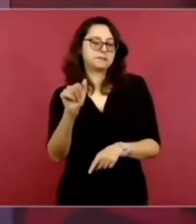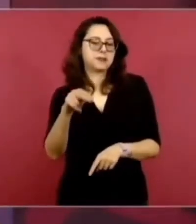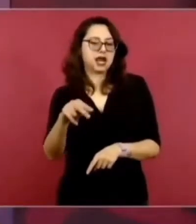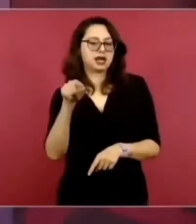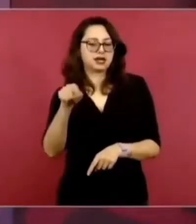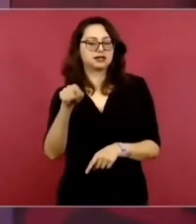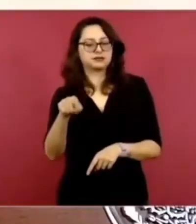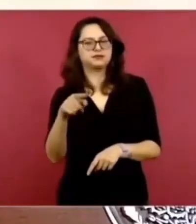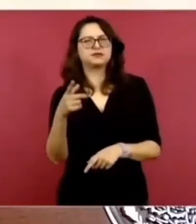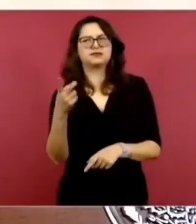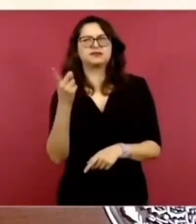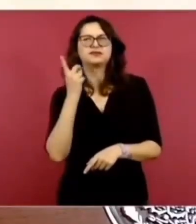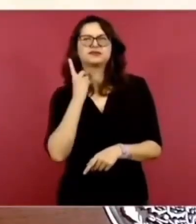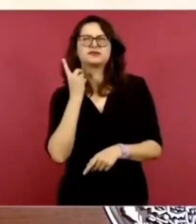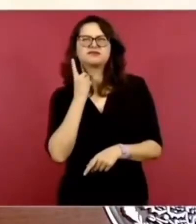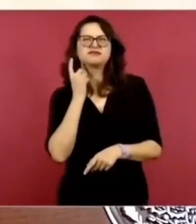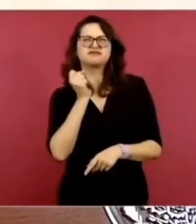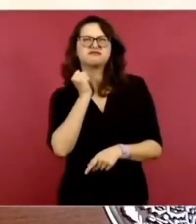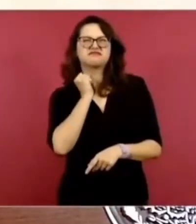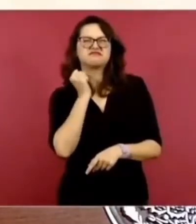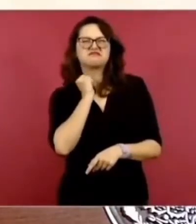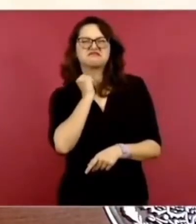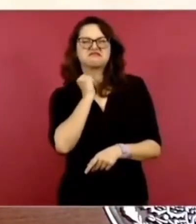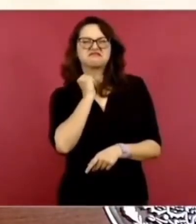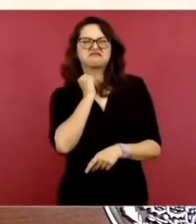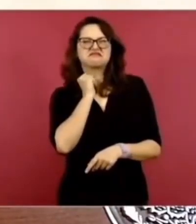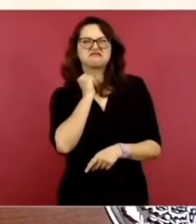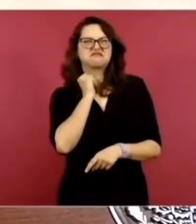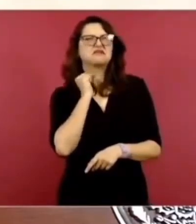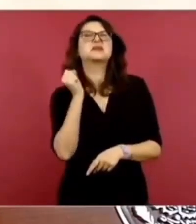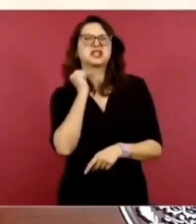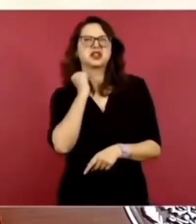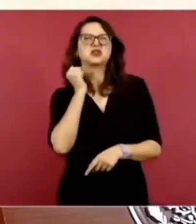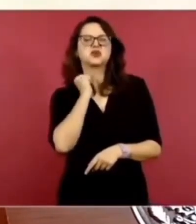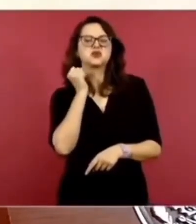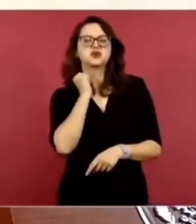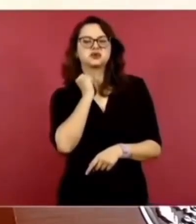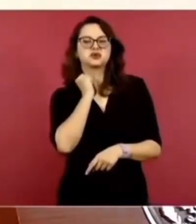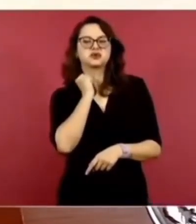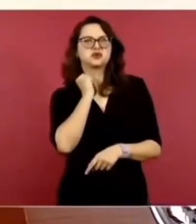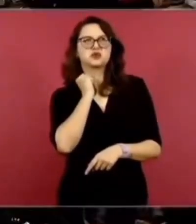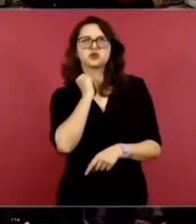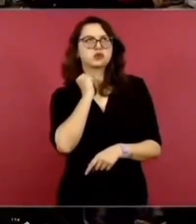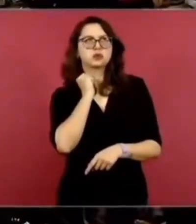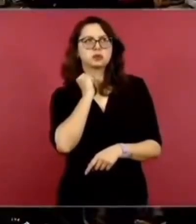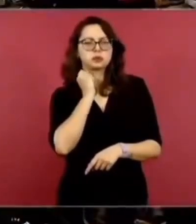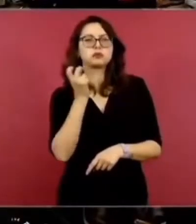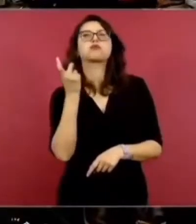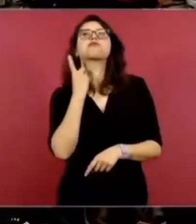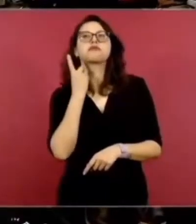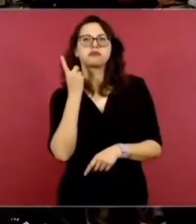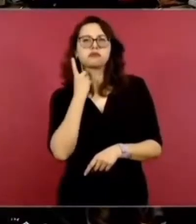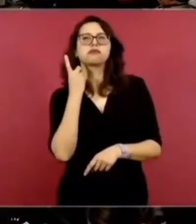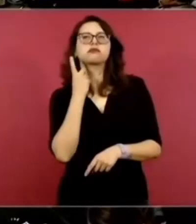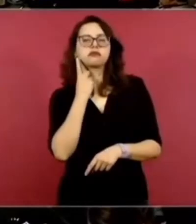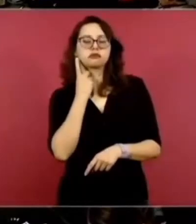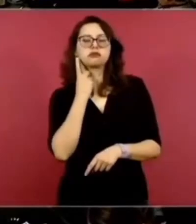o diputado creo que senador diputado